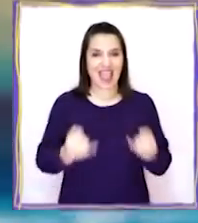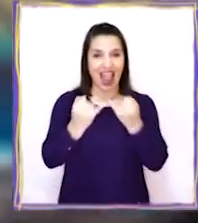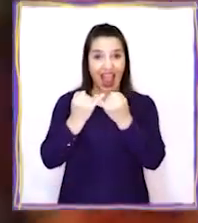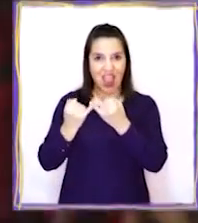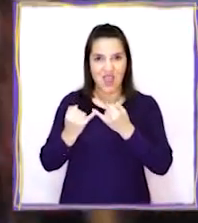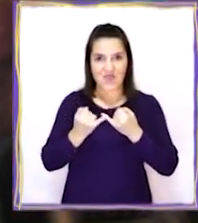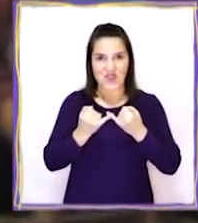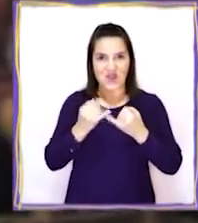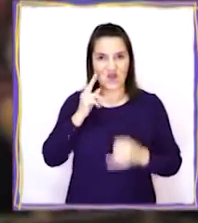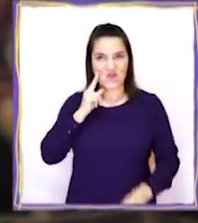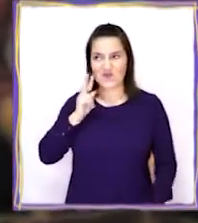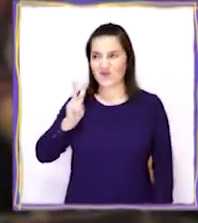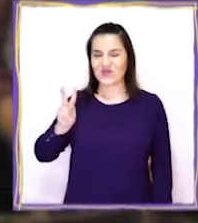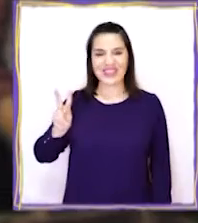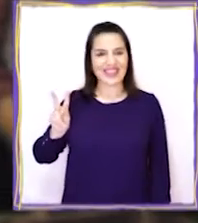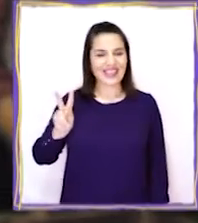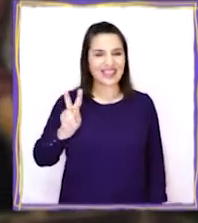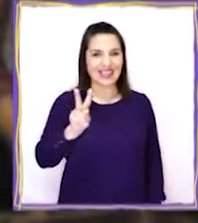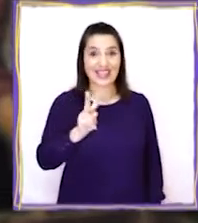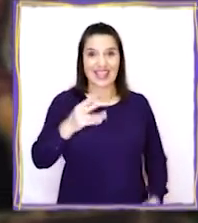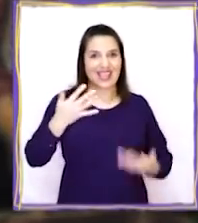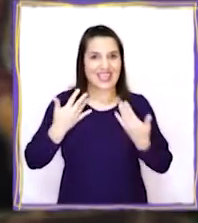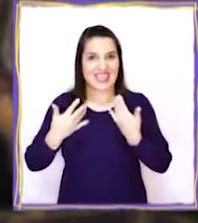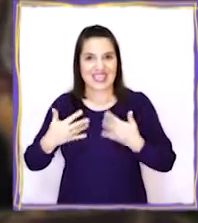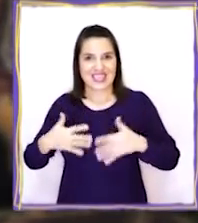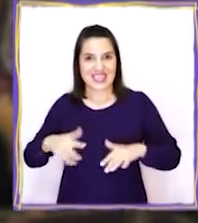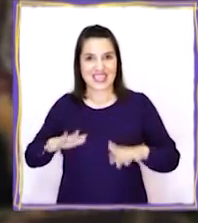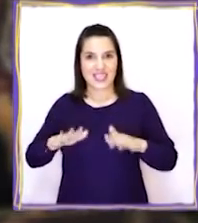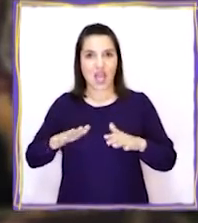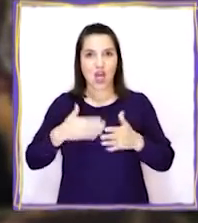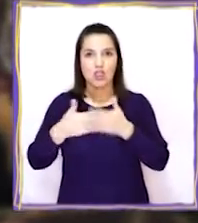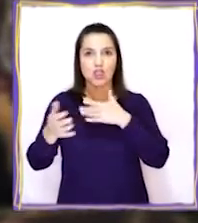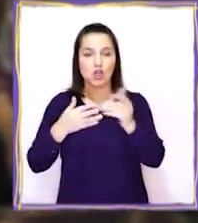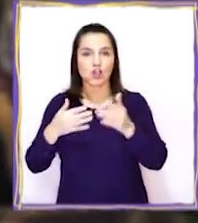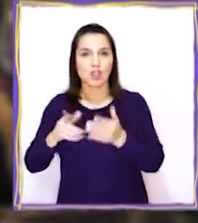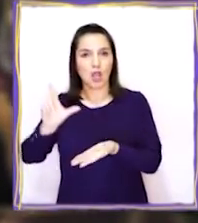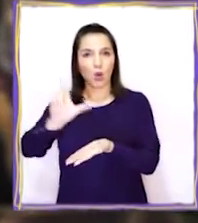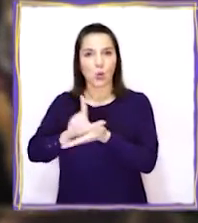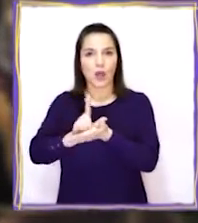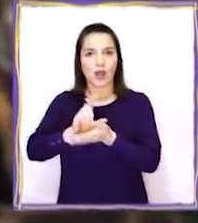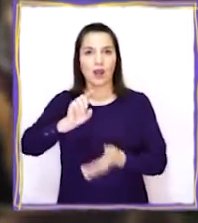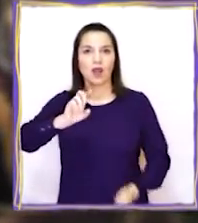Amigos, miren. Llegamos hasta el Puerto de Palos. Es el año